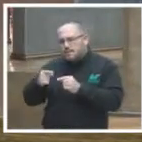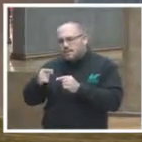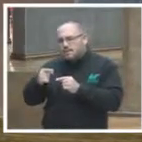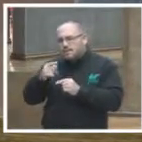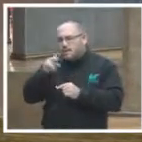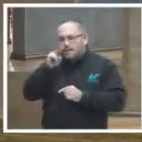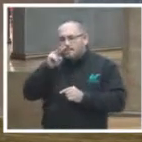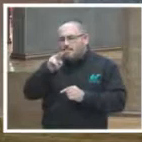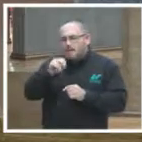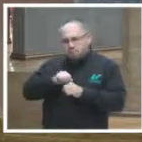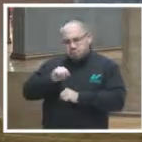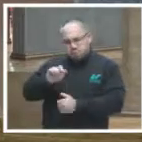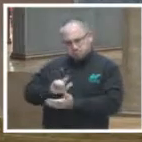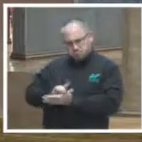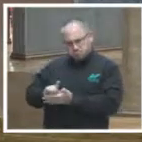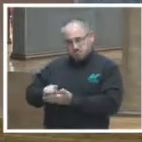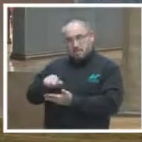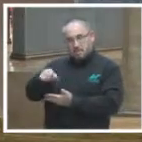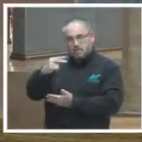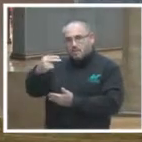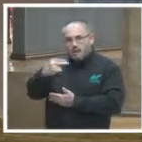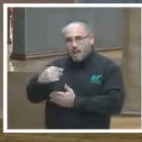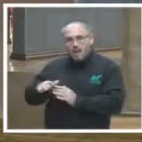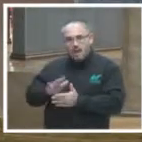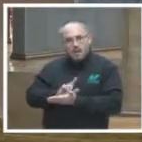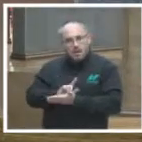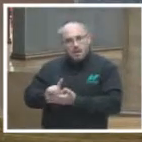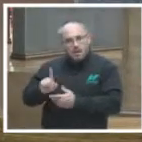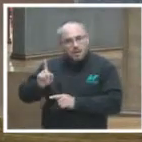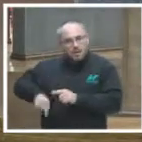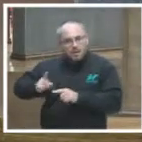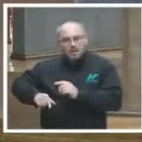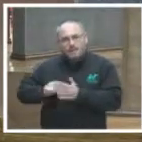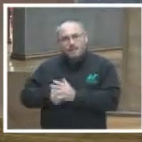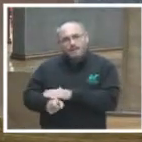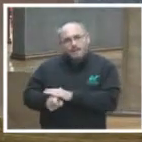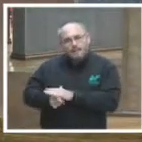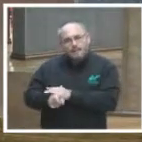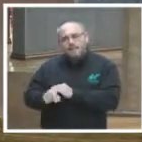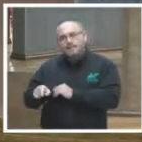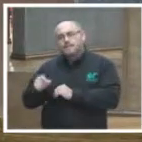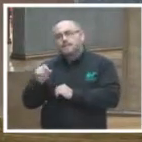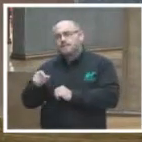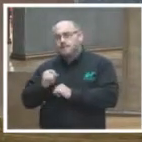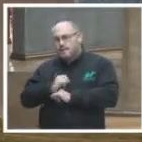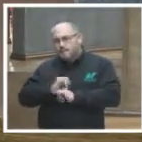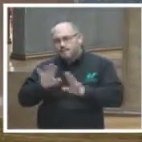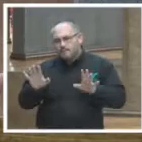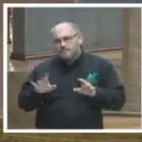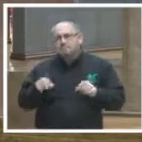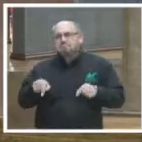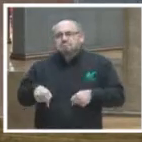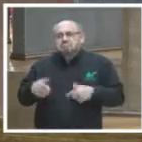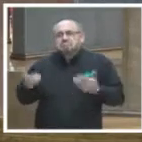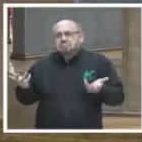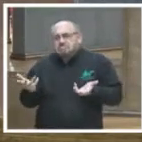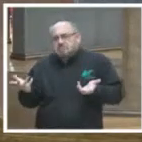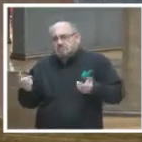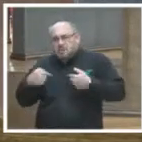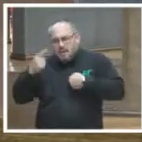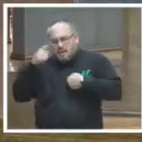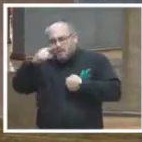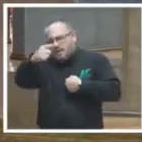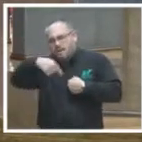corrupción en las funciones públicas e informar sobre cuál es el quehacer para que la ciudadanía